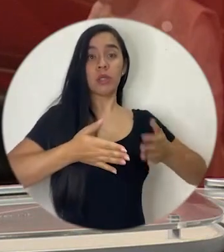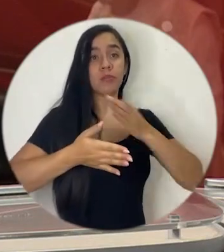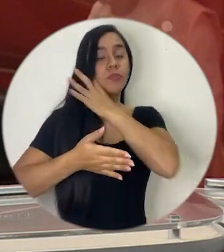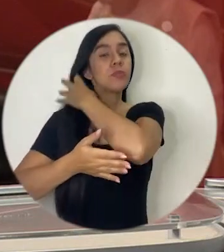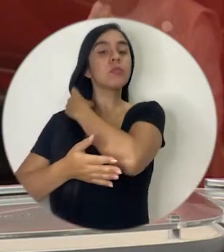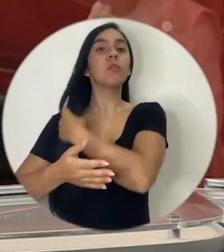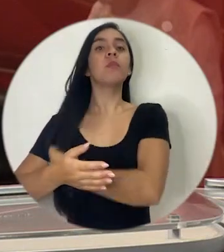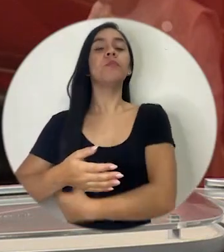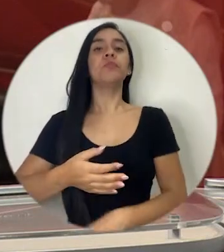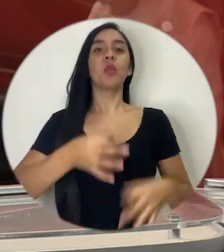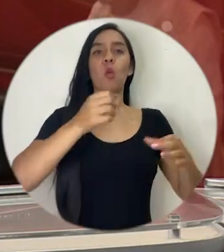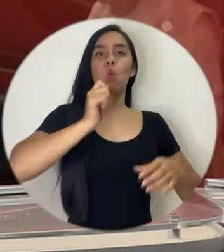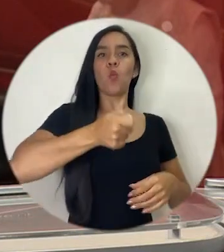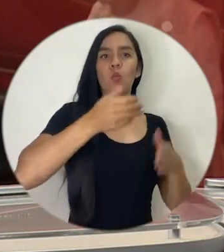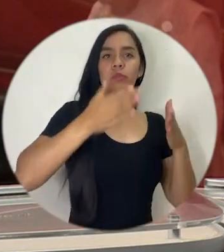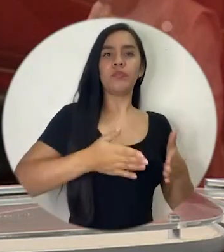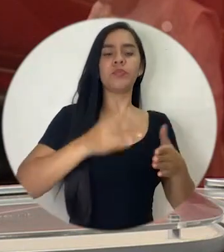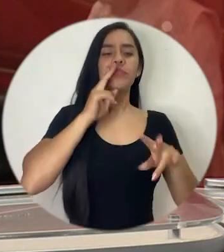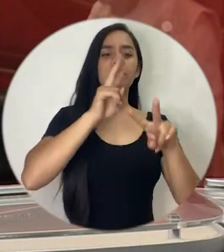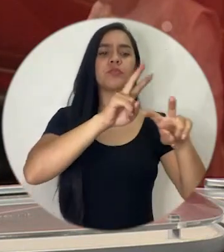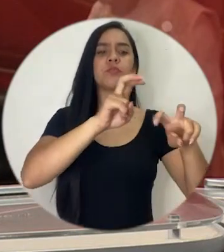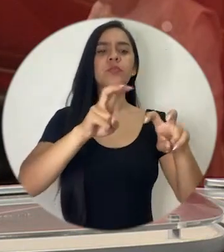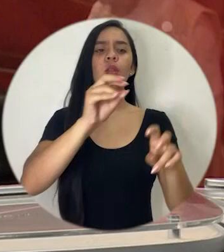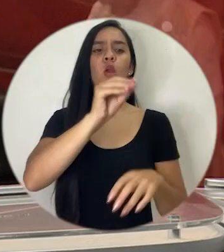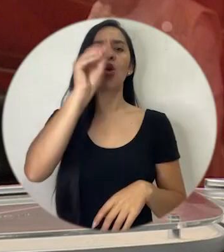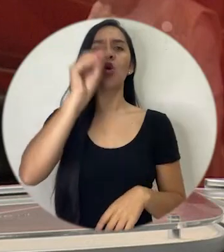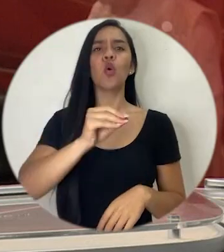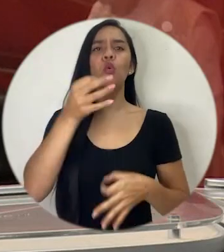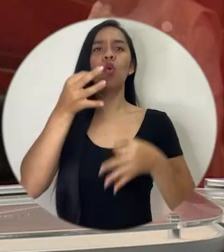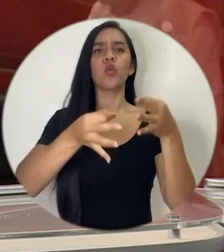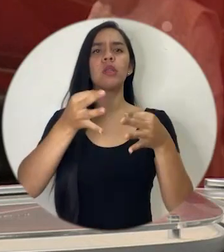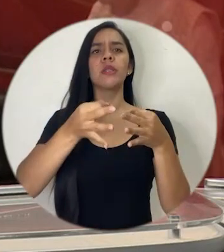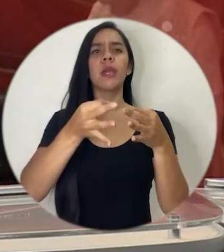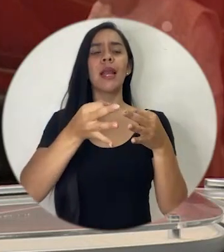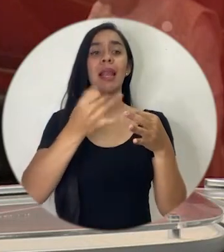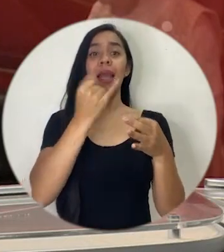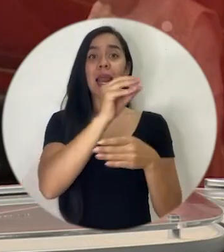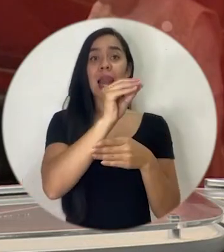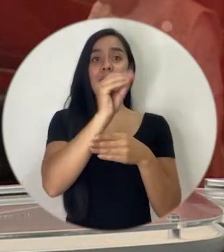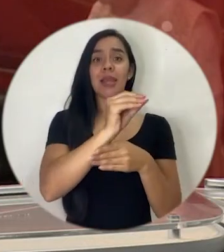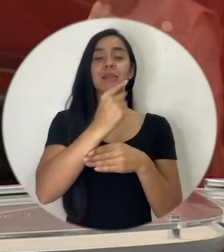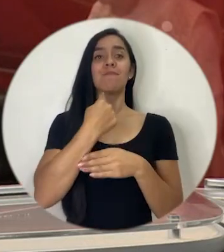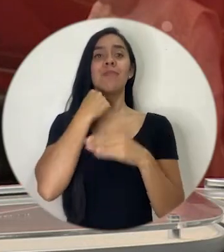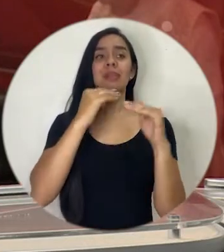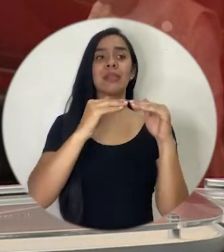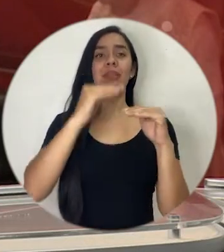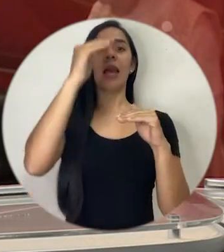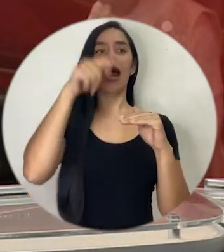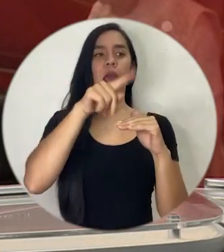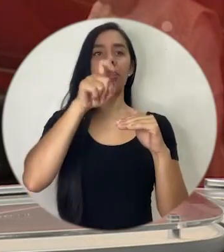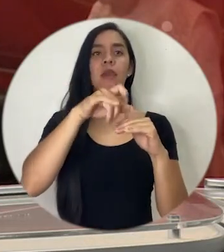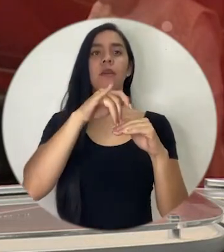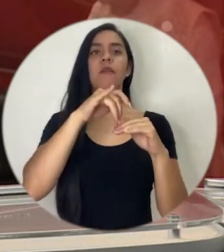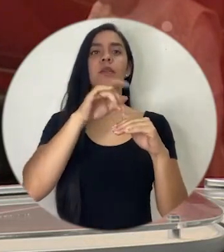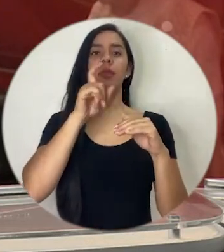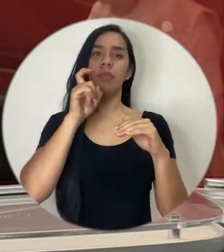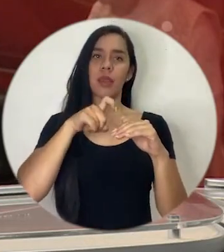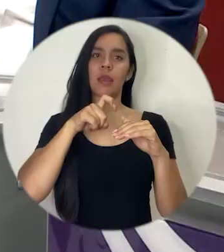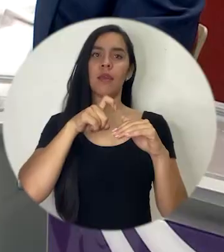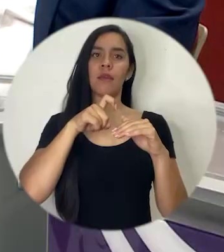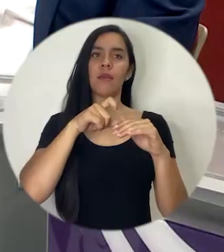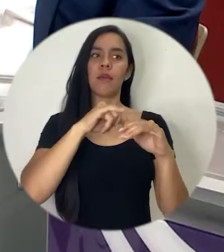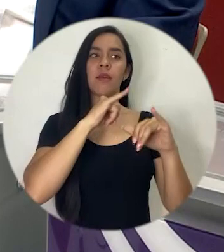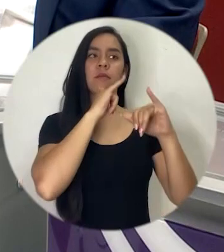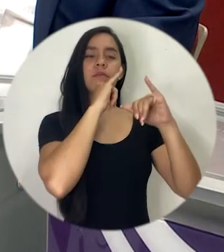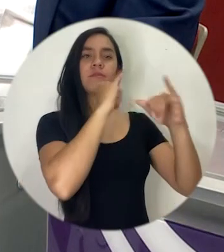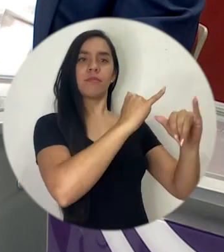caso de cojudicial y que ve que la tasa de interés está por encima de la tasa permitida tiene que reportarlo como a la